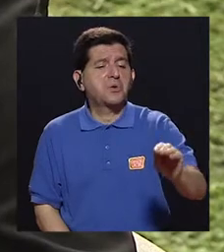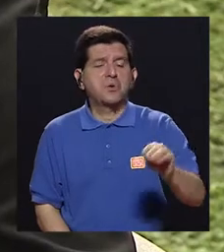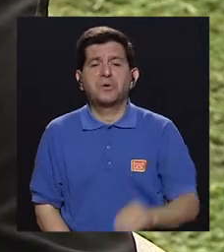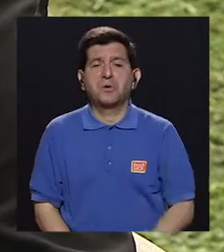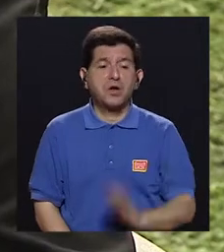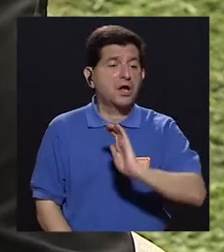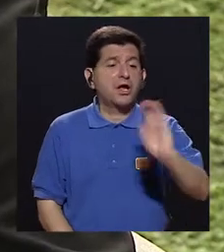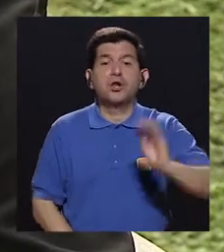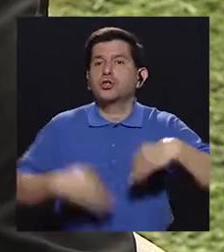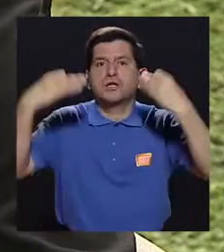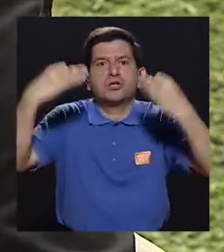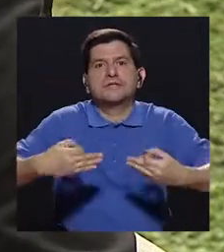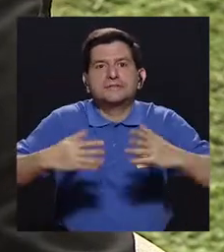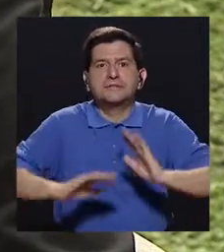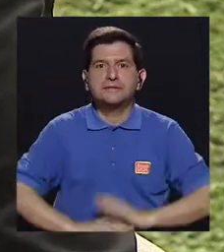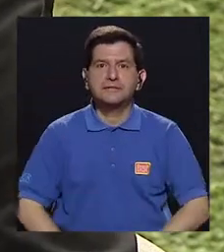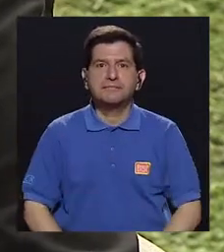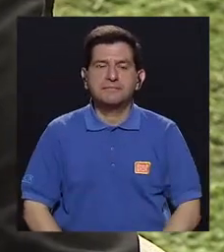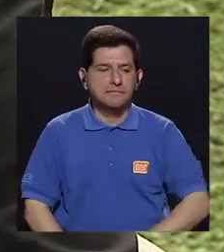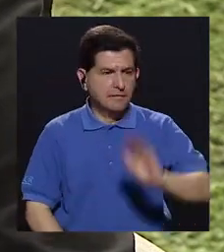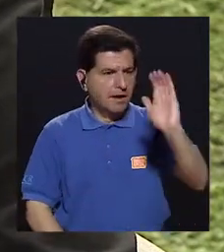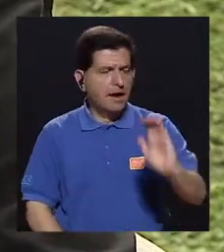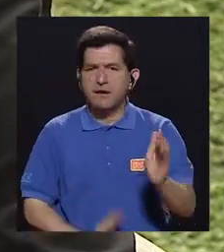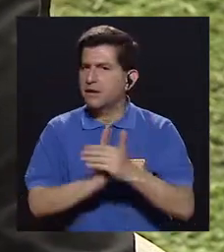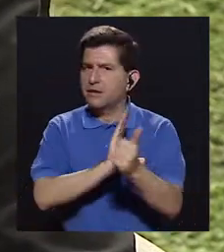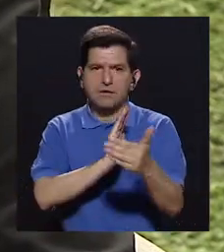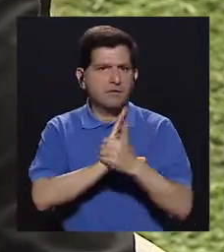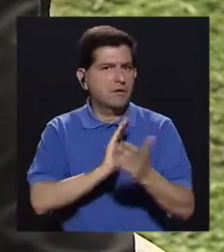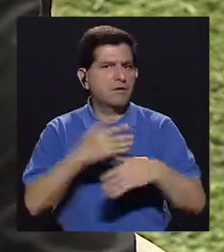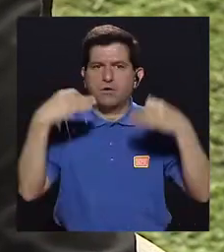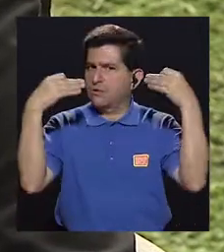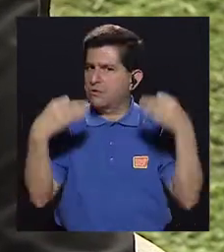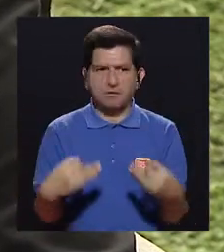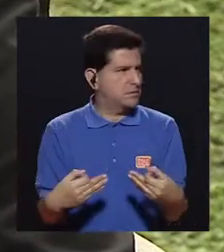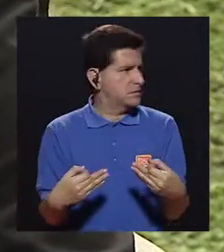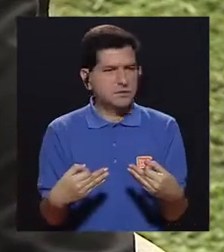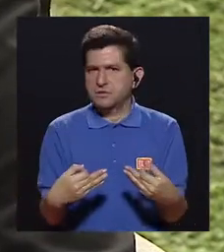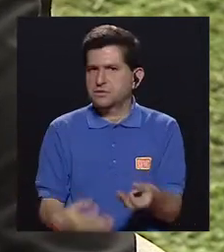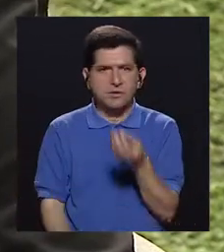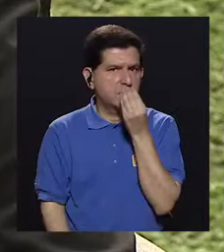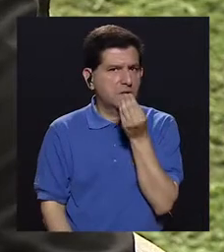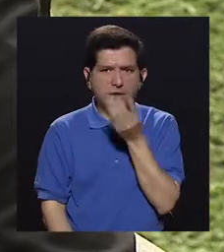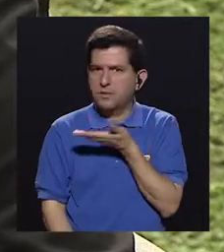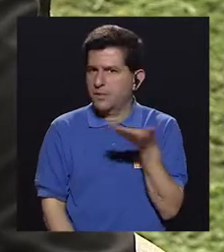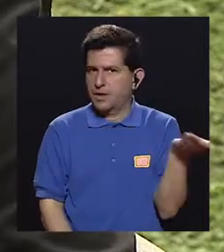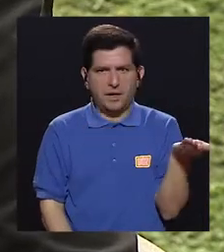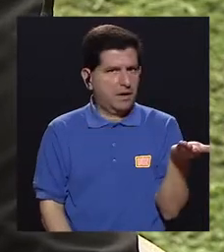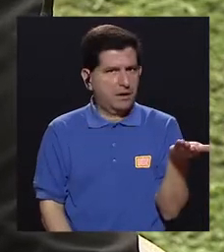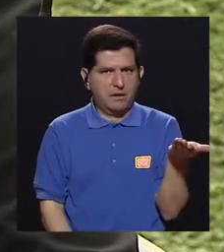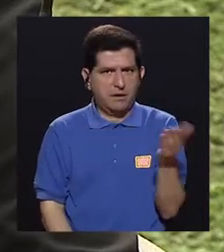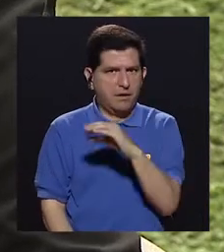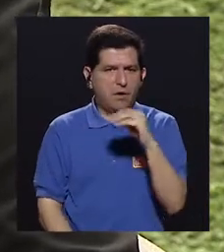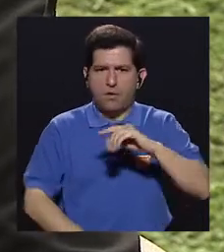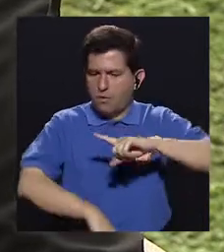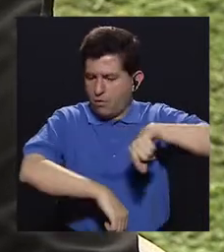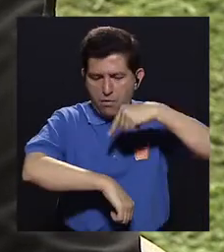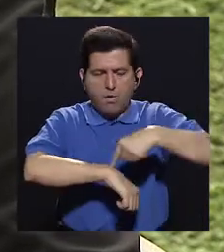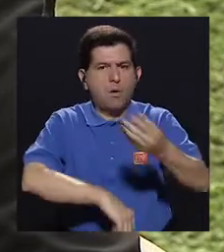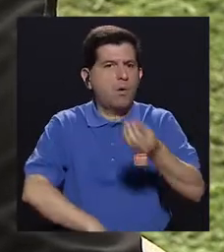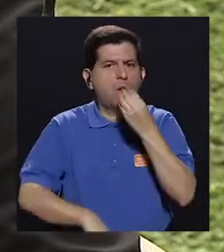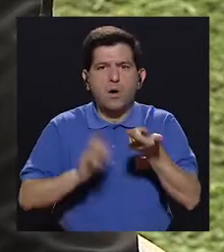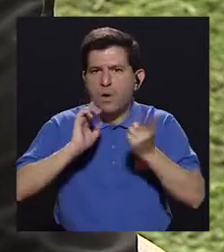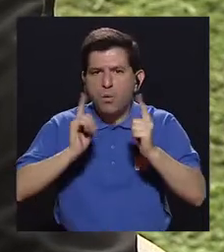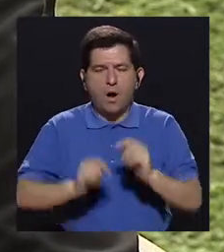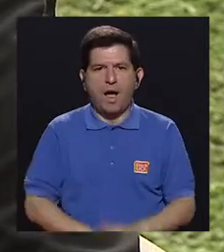esos niños y ellos deciden. El niño no es capaz de tomar decisiones sobre qué comer ni las horas de